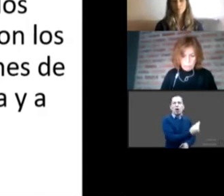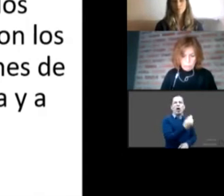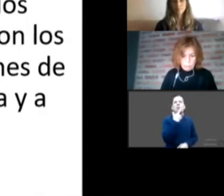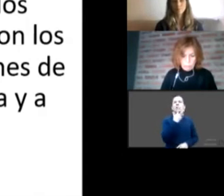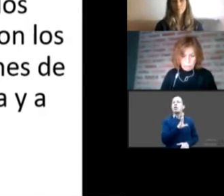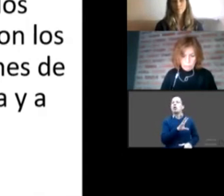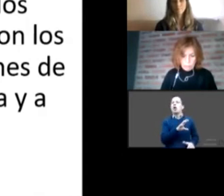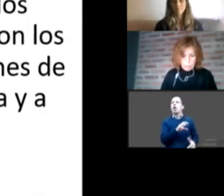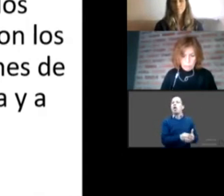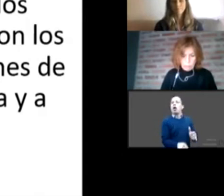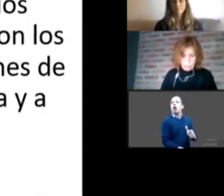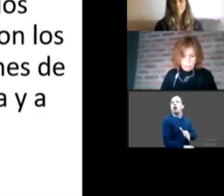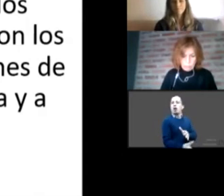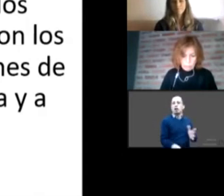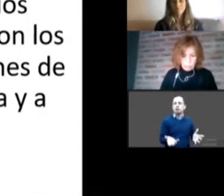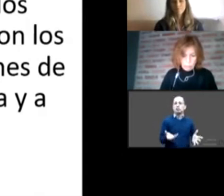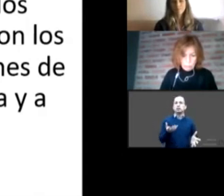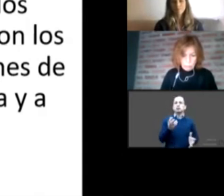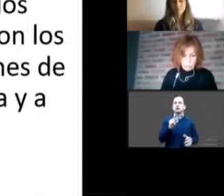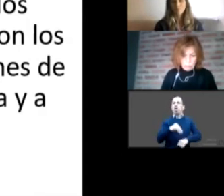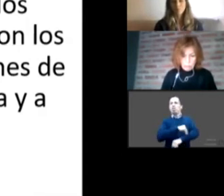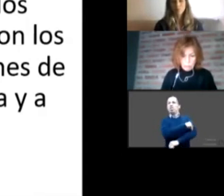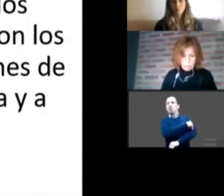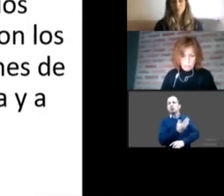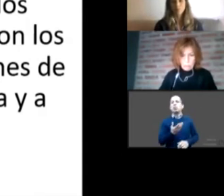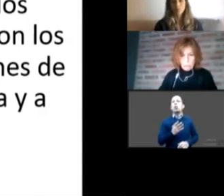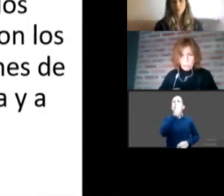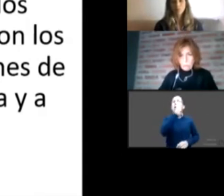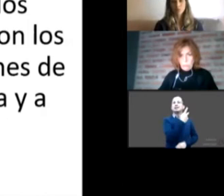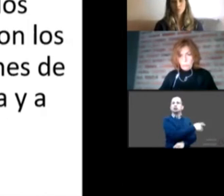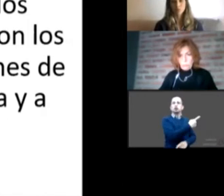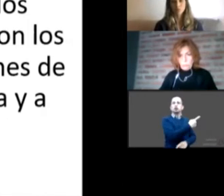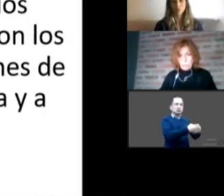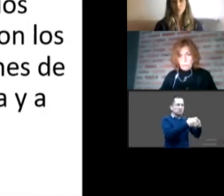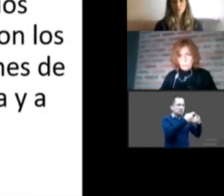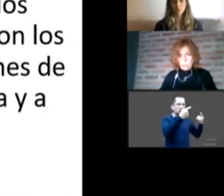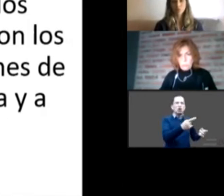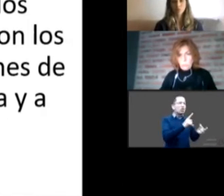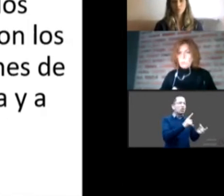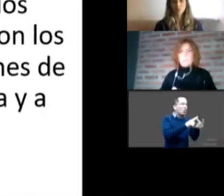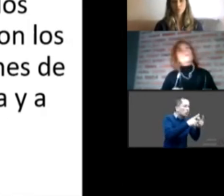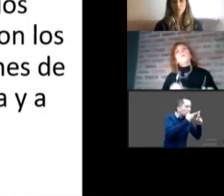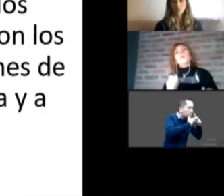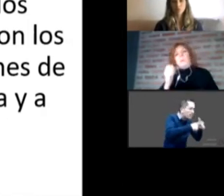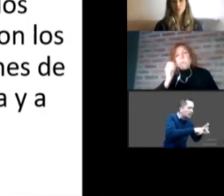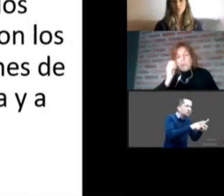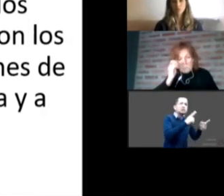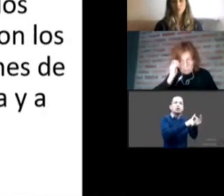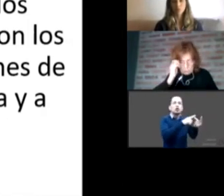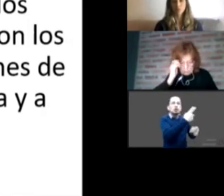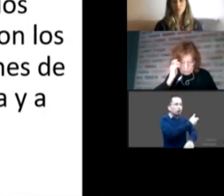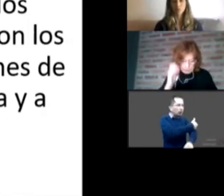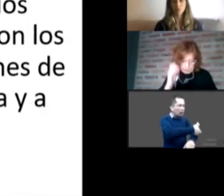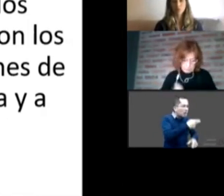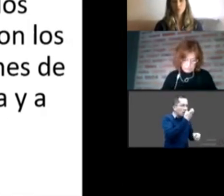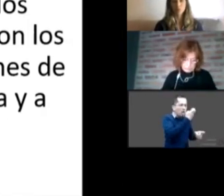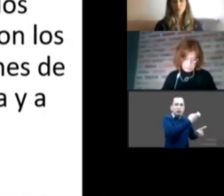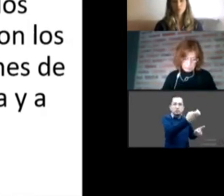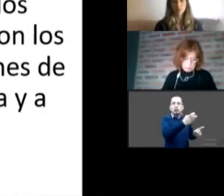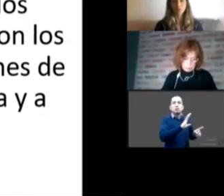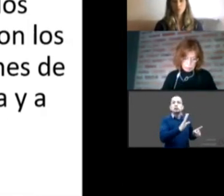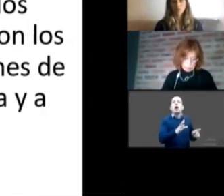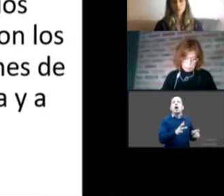o resultando perdón un encubrimiento de las historias de los orígenes de los niños y eso pienso que